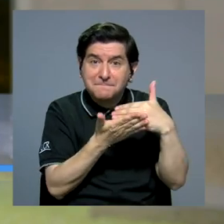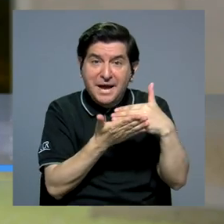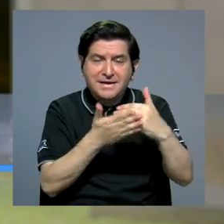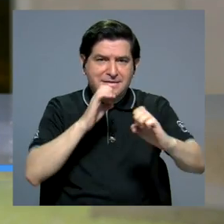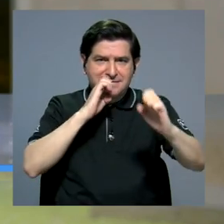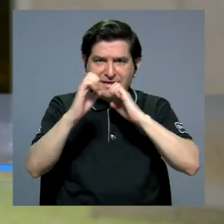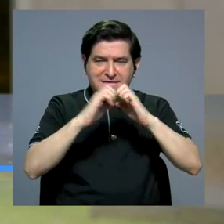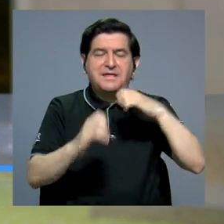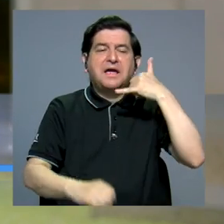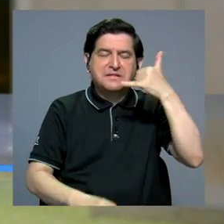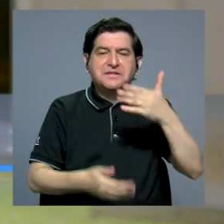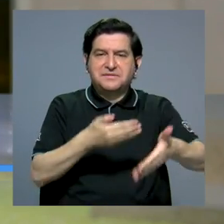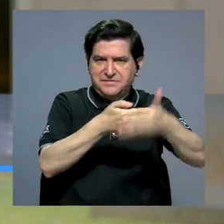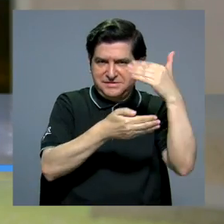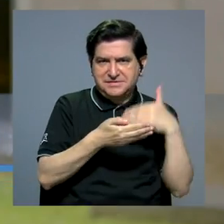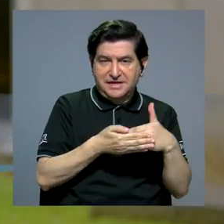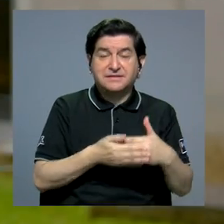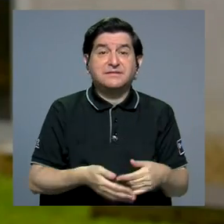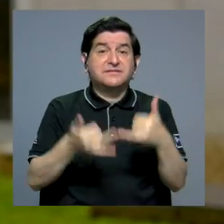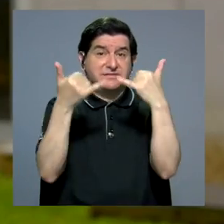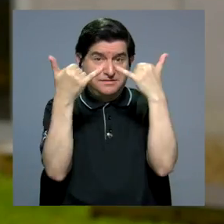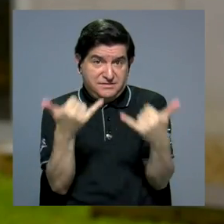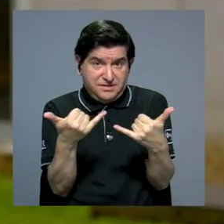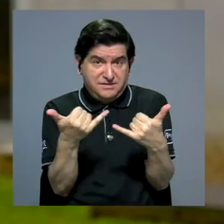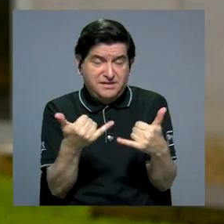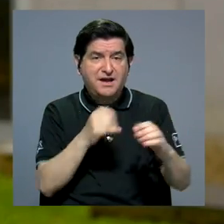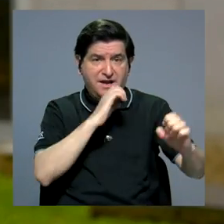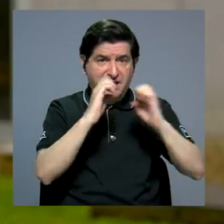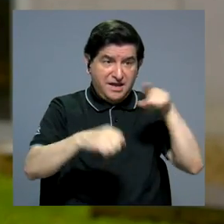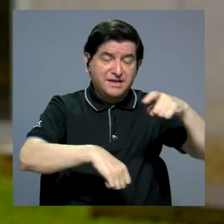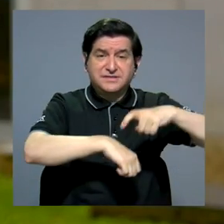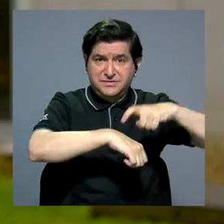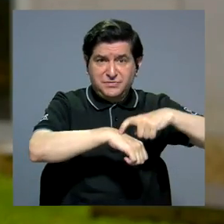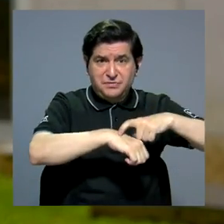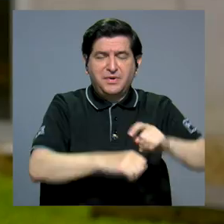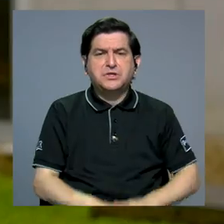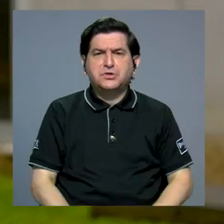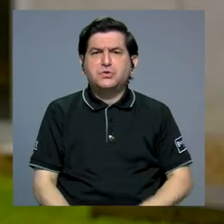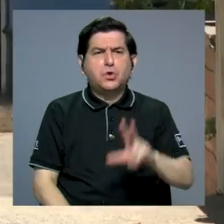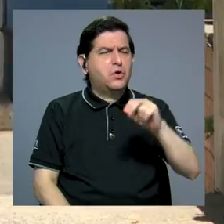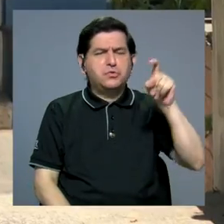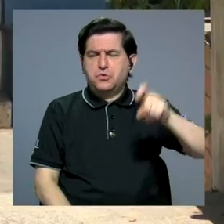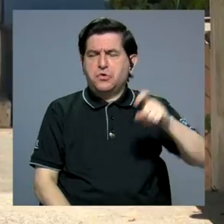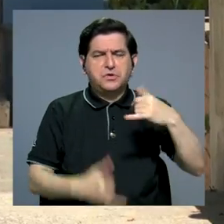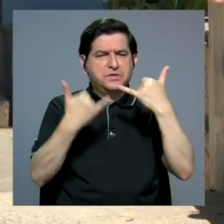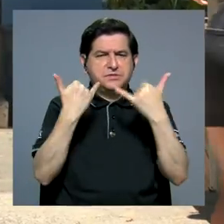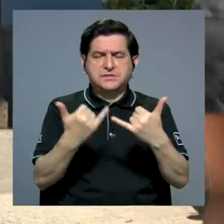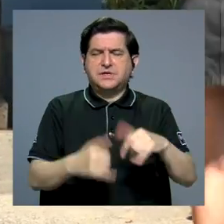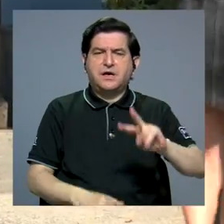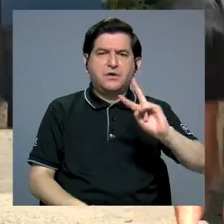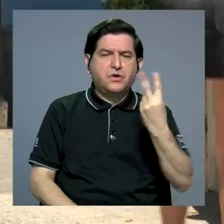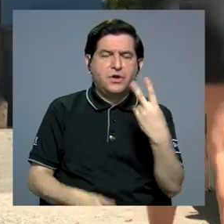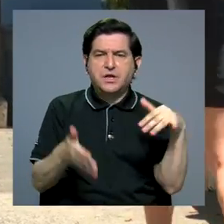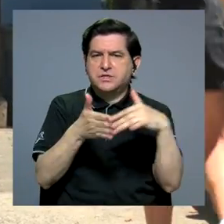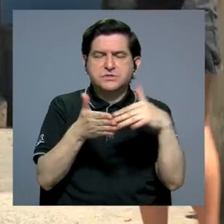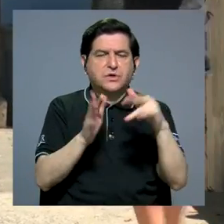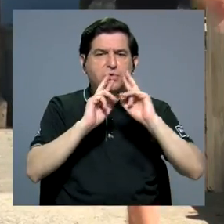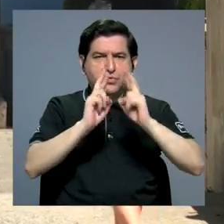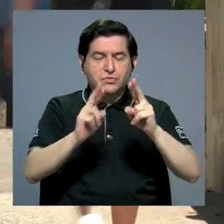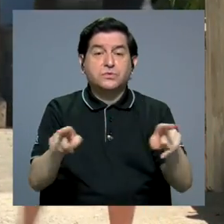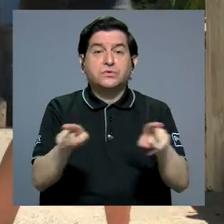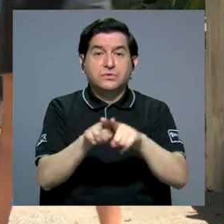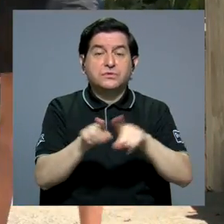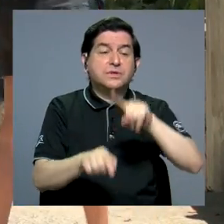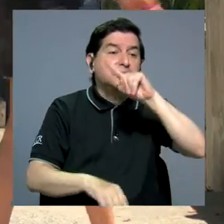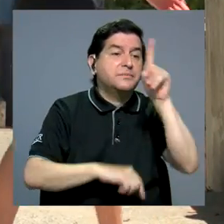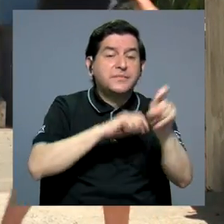parte de entrevista telefónica y si ya fue entrevistada en ese sentido pues no haría falta que conteste el segundo estudio.